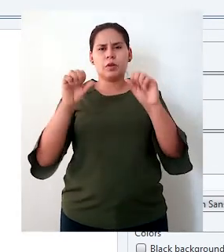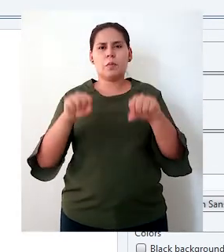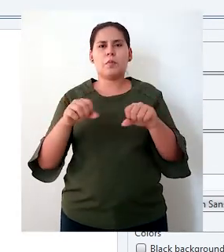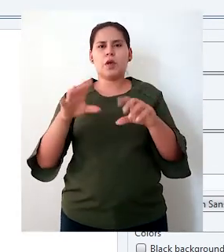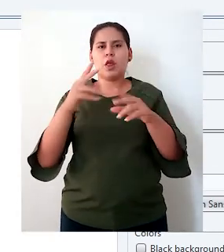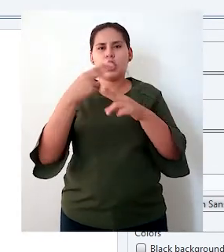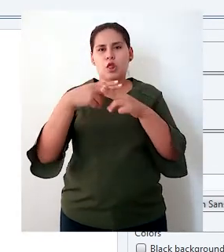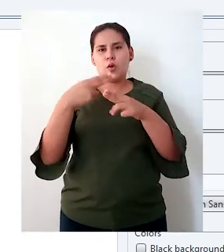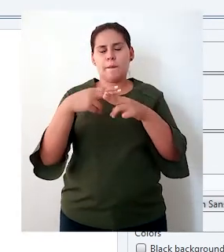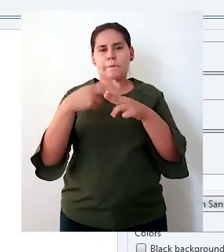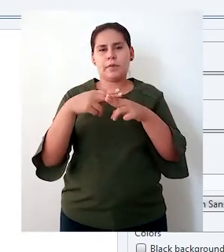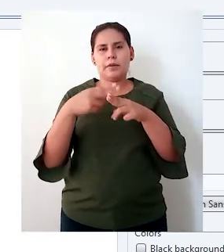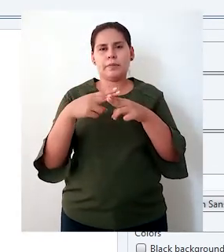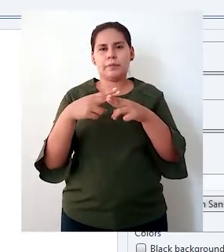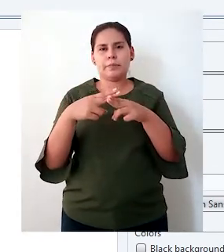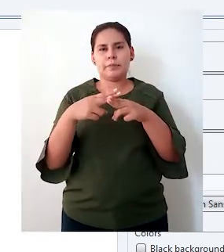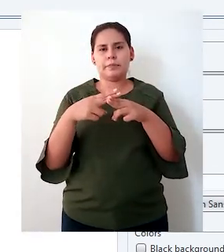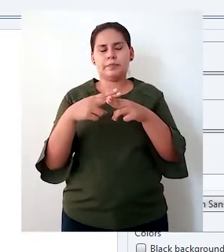un nombre,